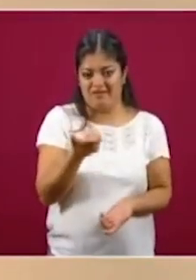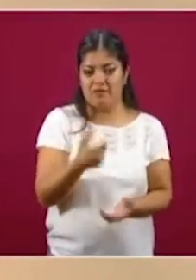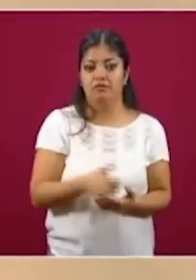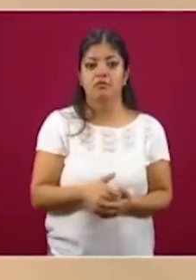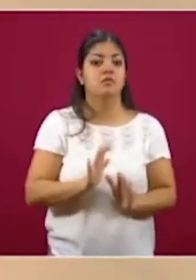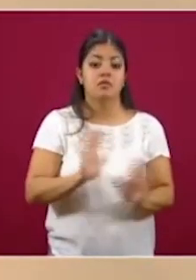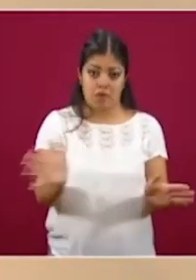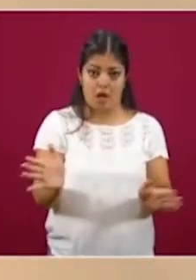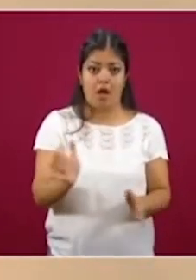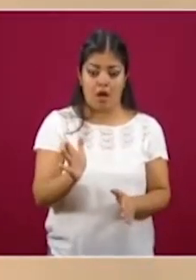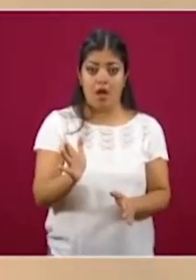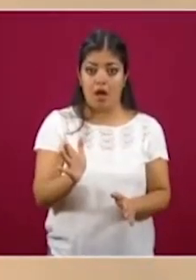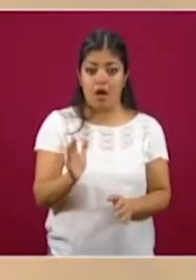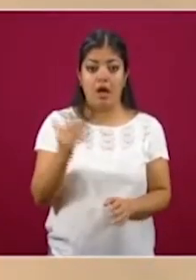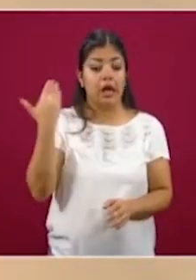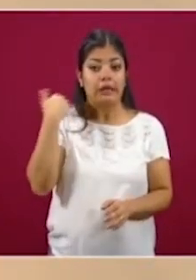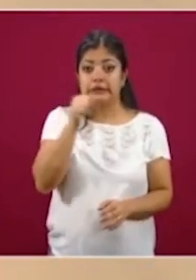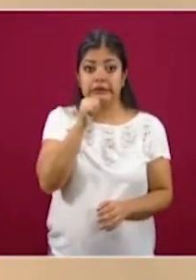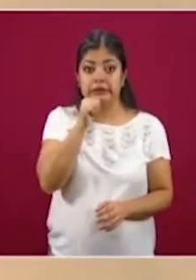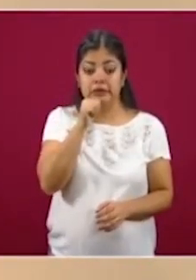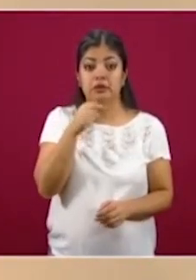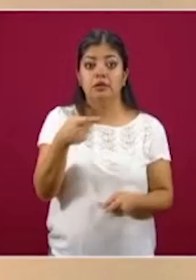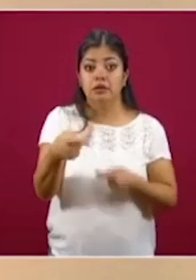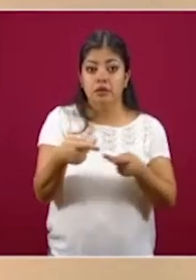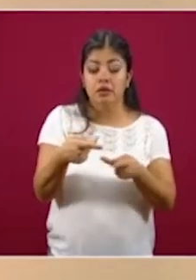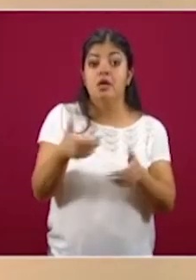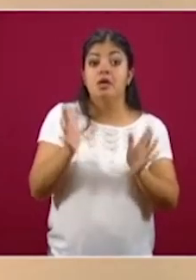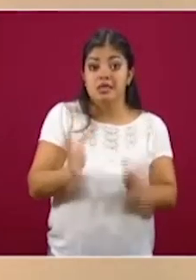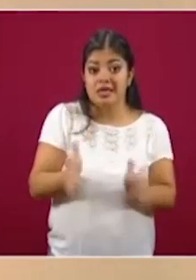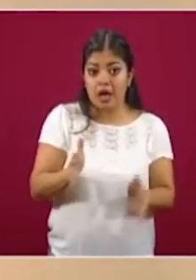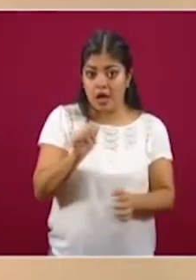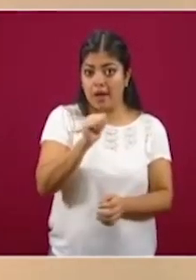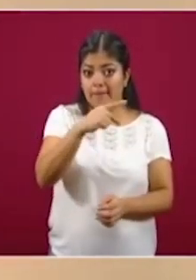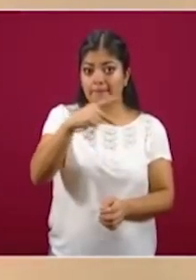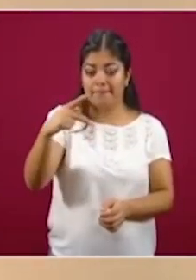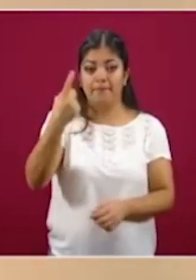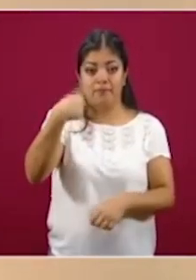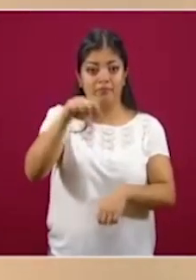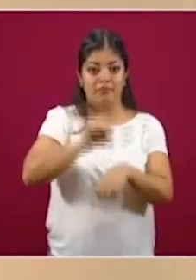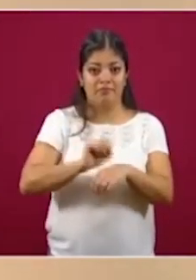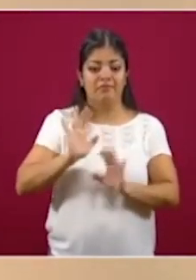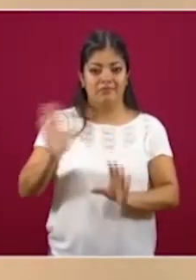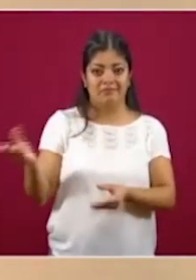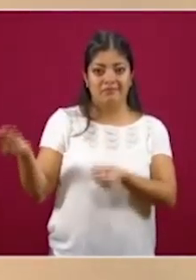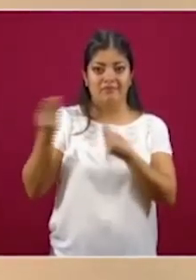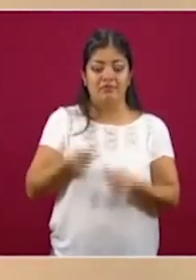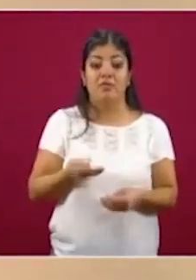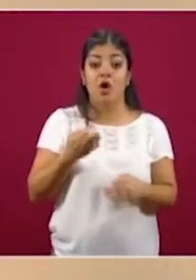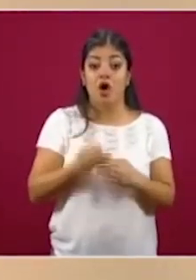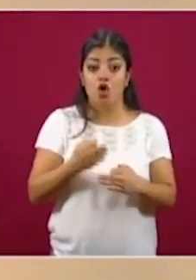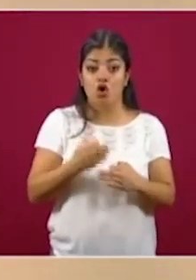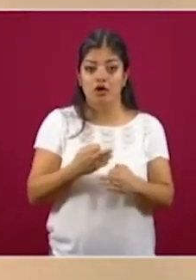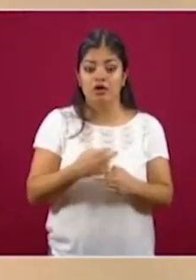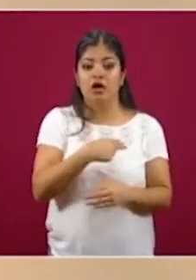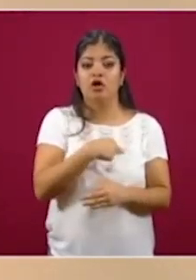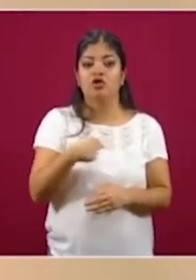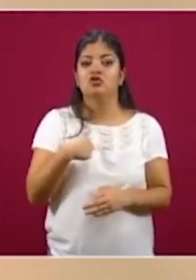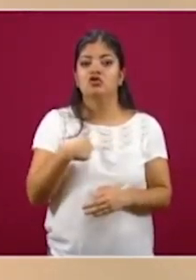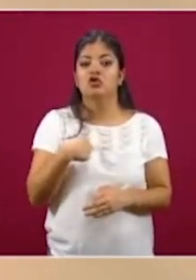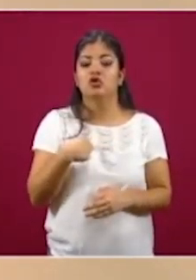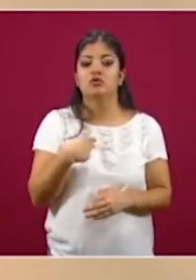aplicación. La semana pasada nos la entregaron y en este momento estamos